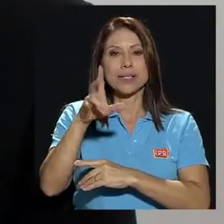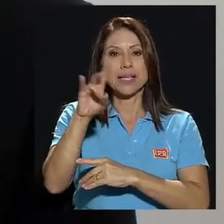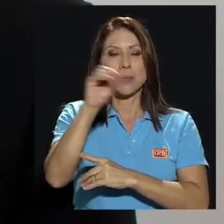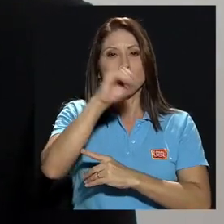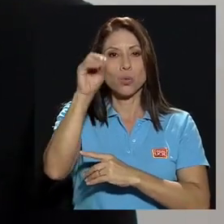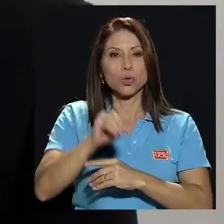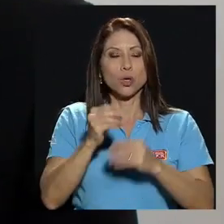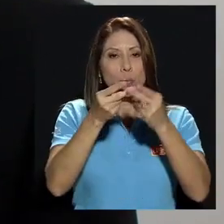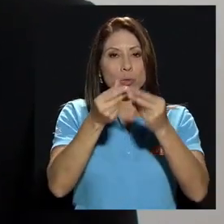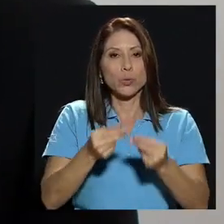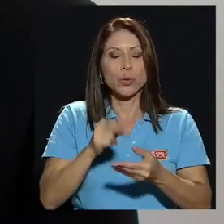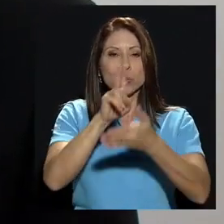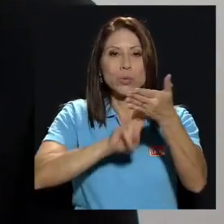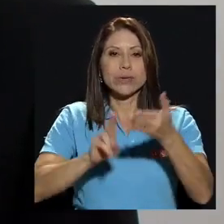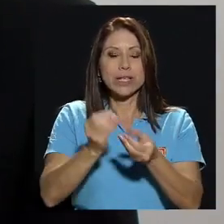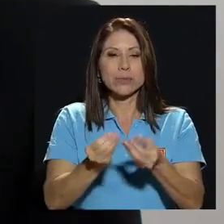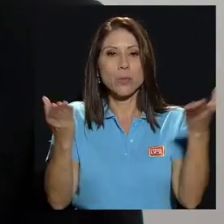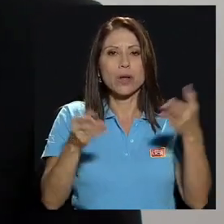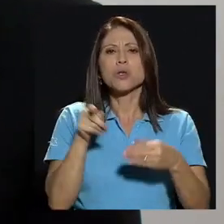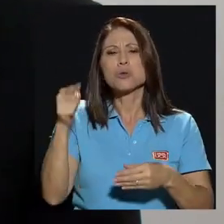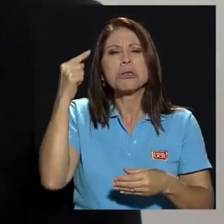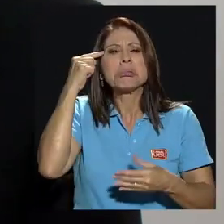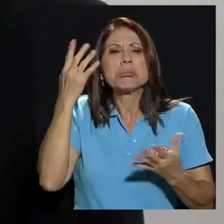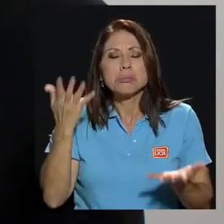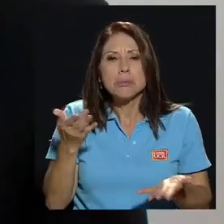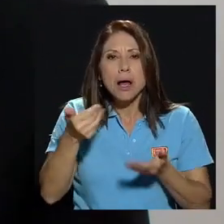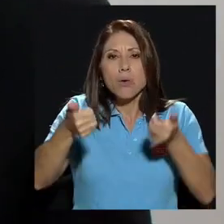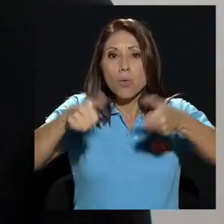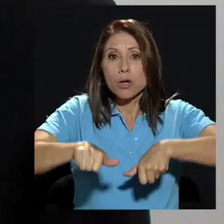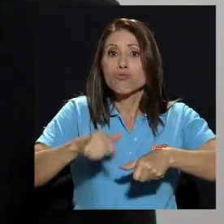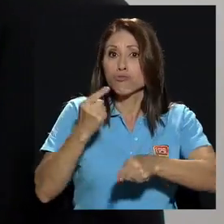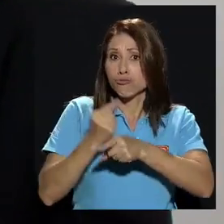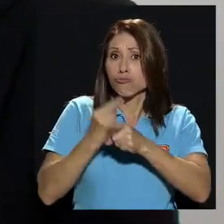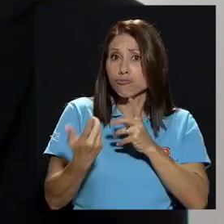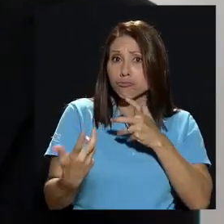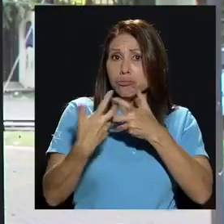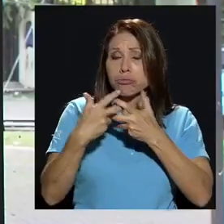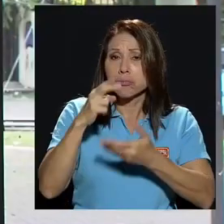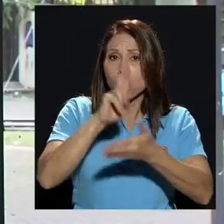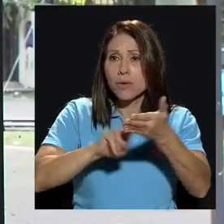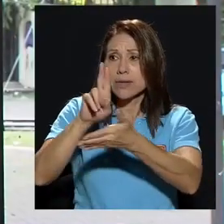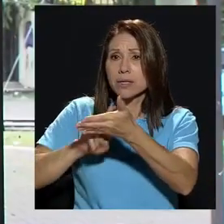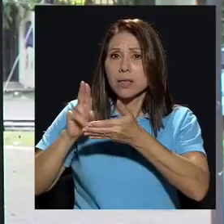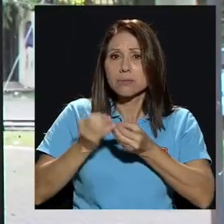las universidades públicas. ¿Qué opina usted de este acuerdo? ¿Fue adecuado para las universidades?